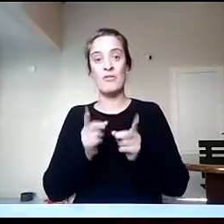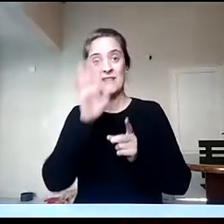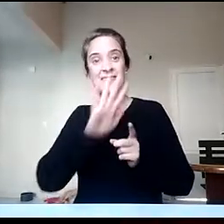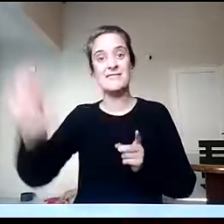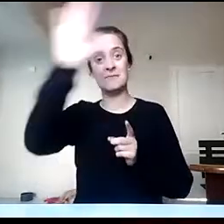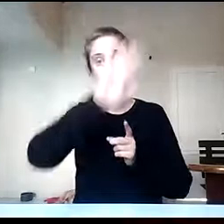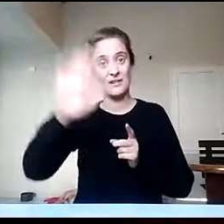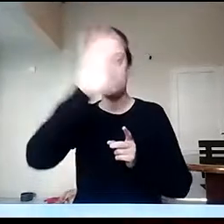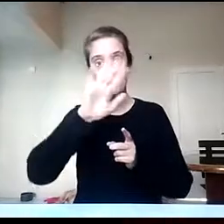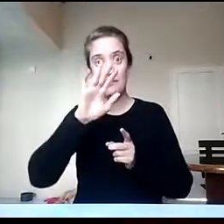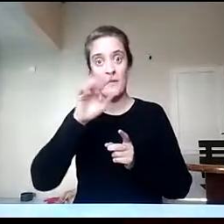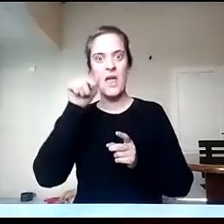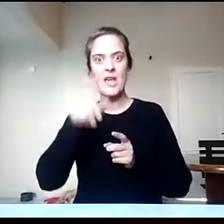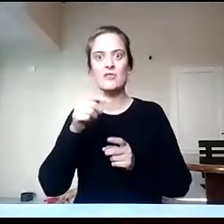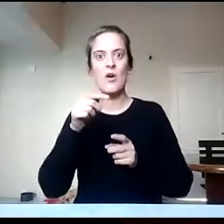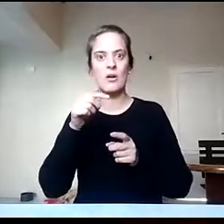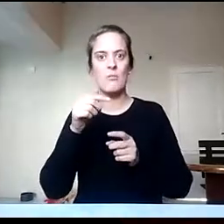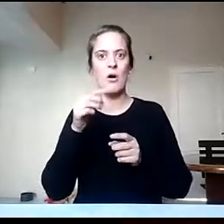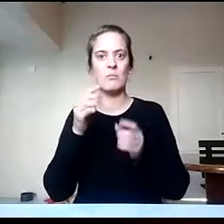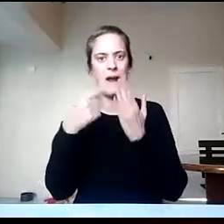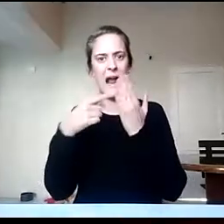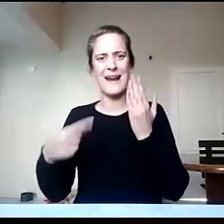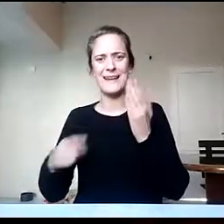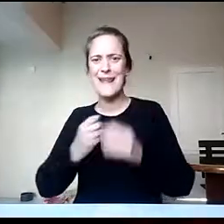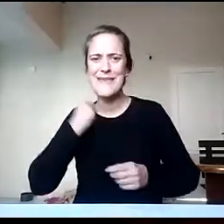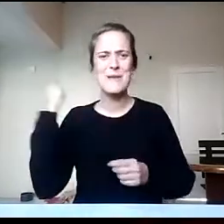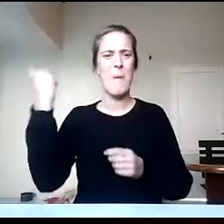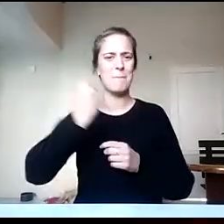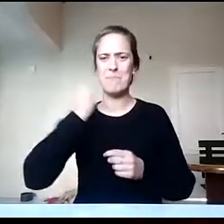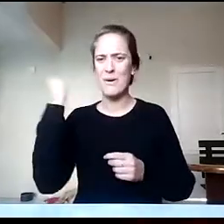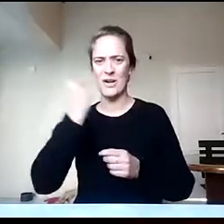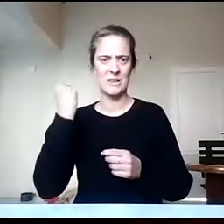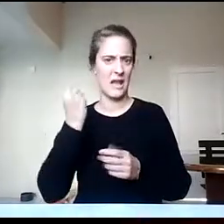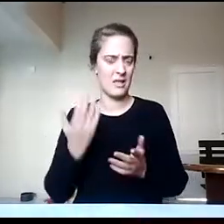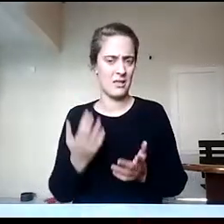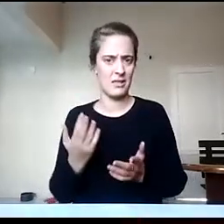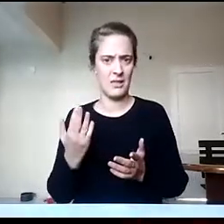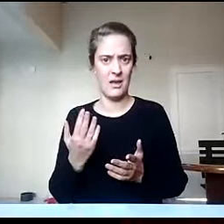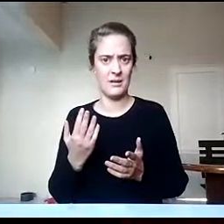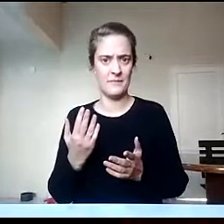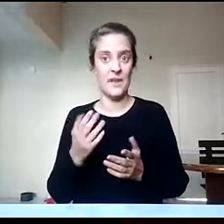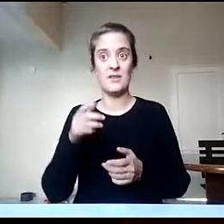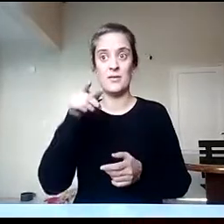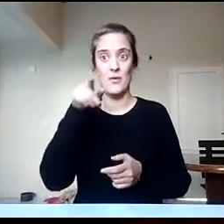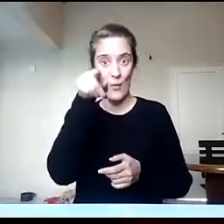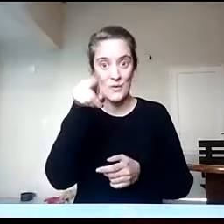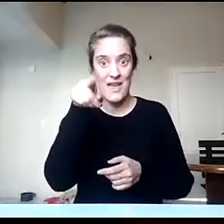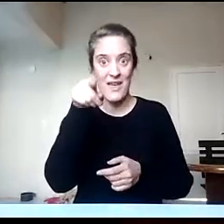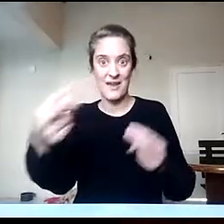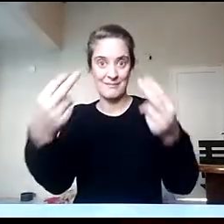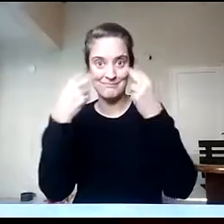carrera prioritaria. Y si muchos de ustedes que están del otro lado y están conectados, escuchándonos y viéndonos,